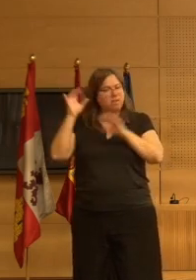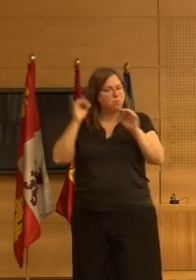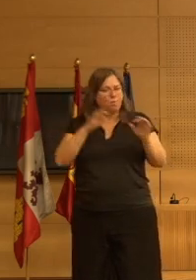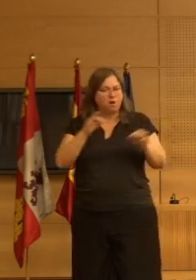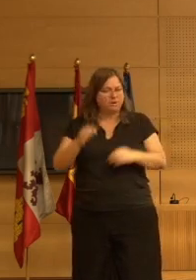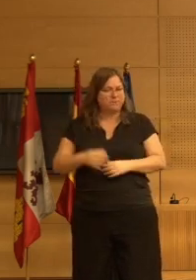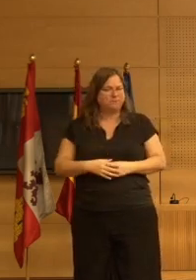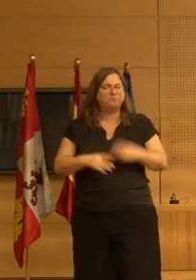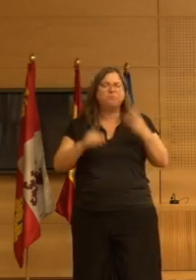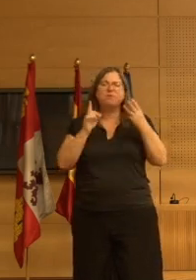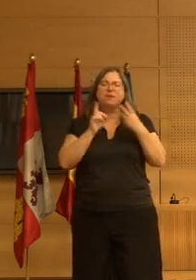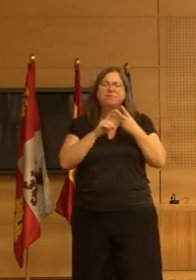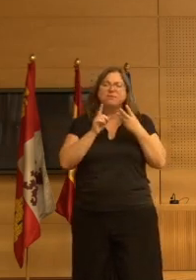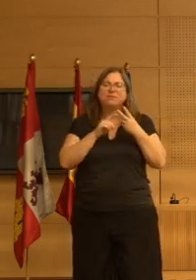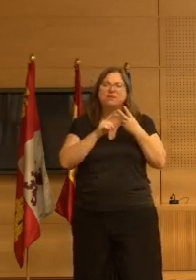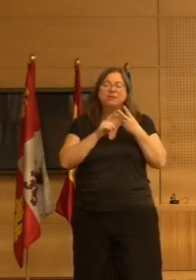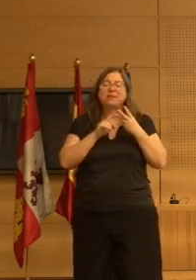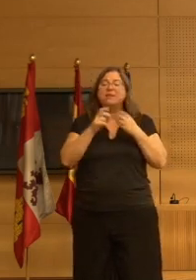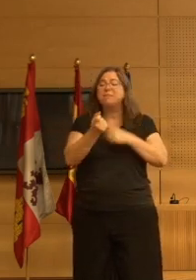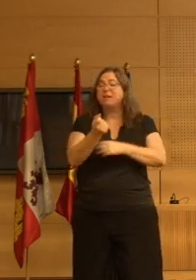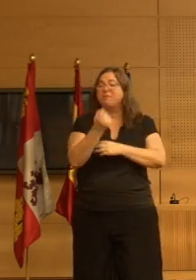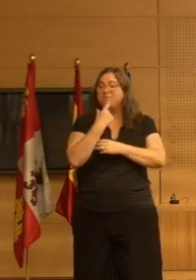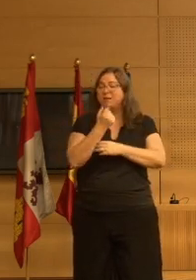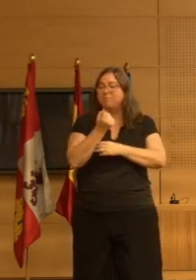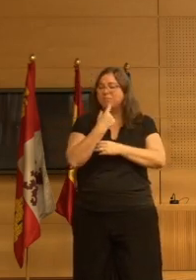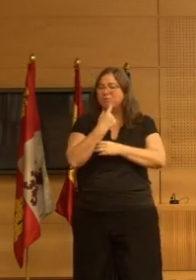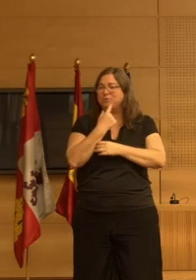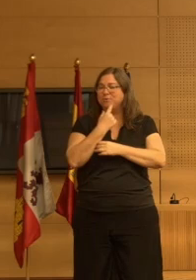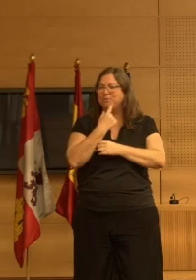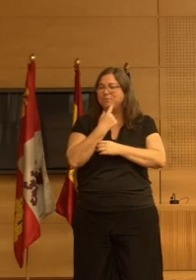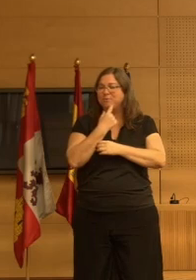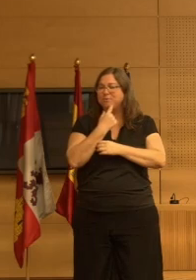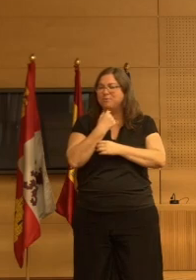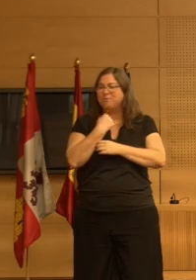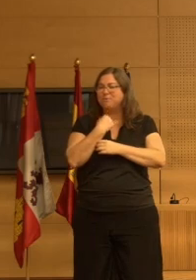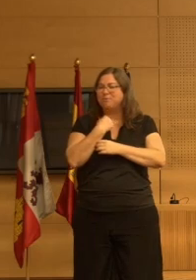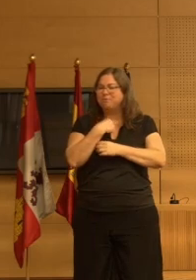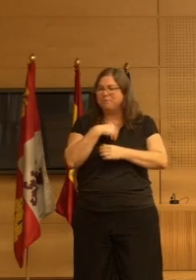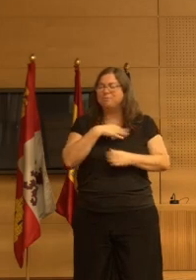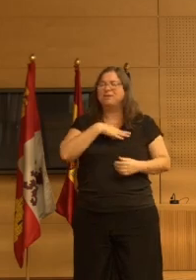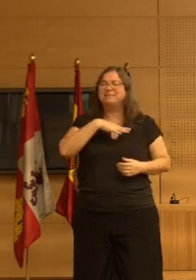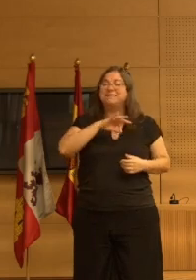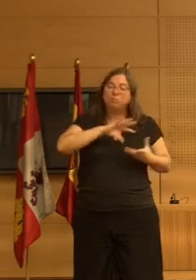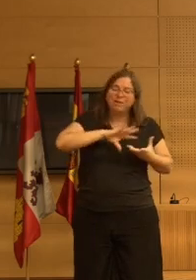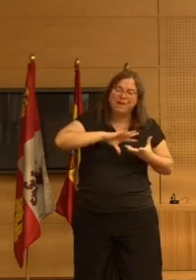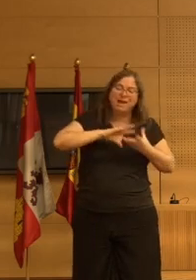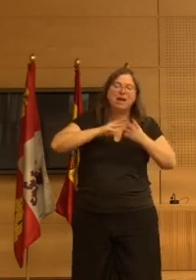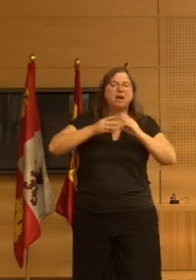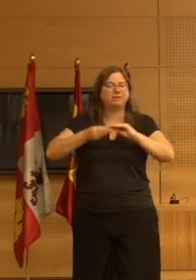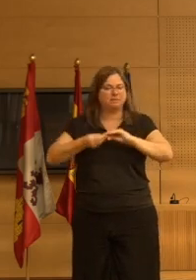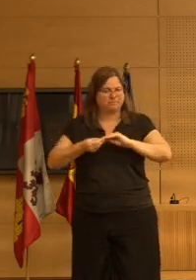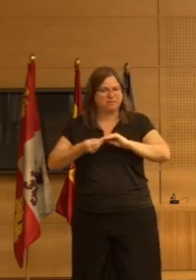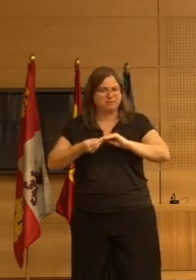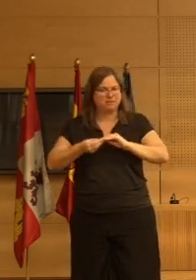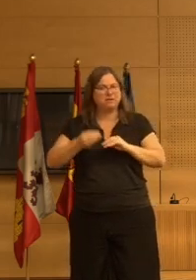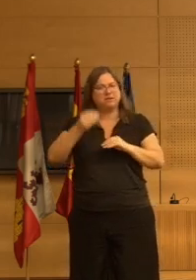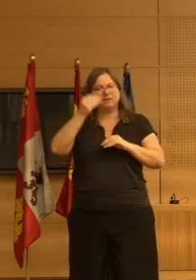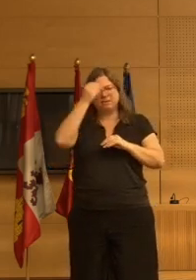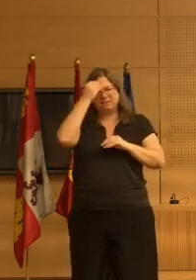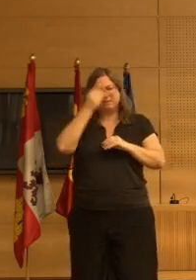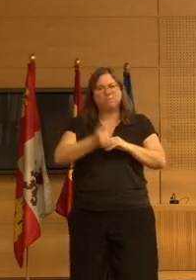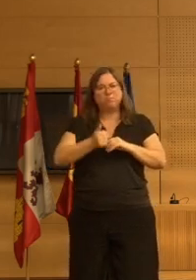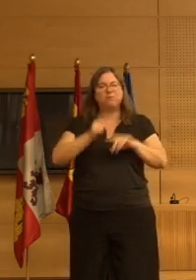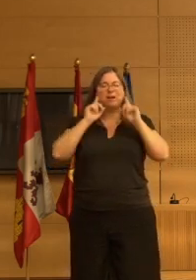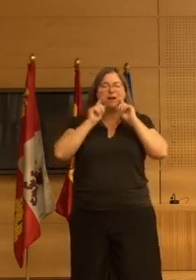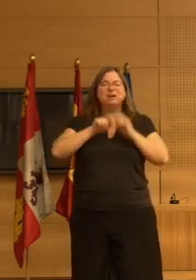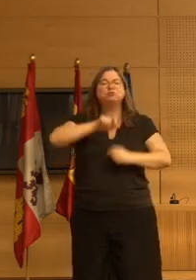tercer lugar terapias no farmacológicas creo que también claramente se podrían se podrían adaptar y se podrían implementar en personas